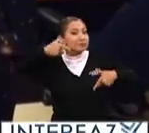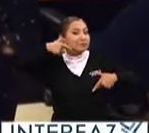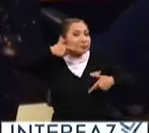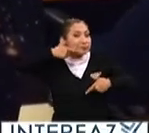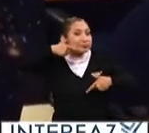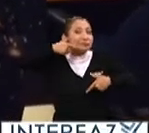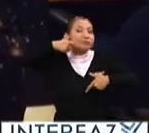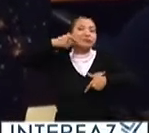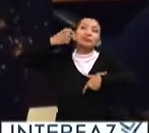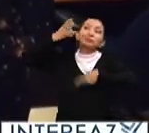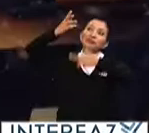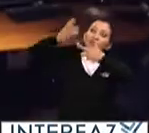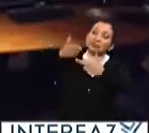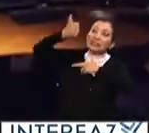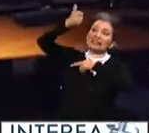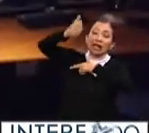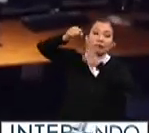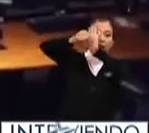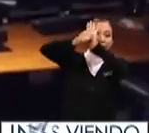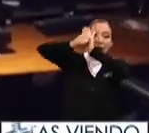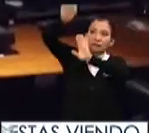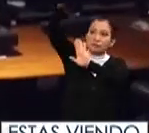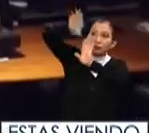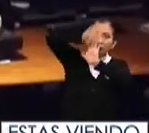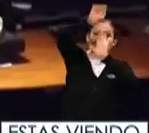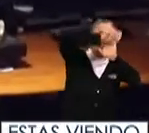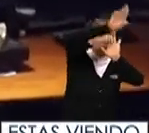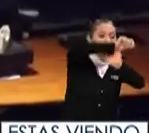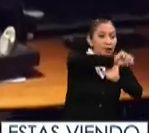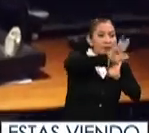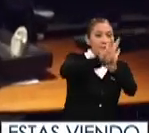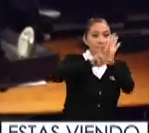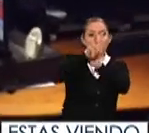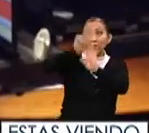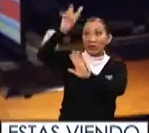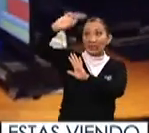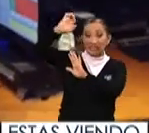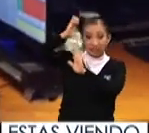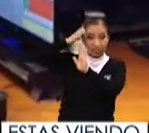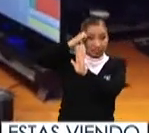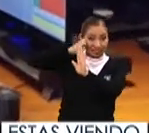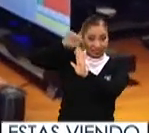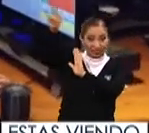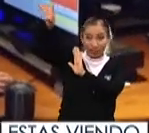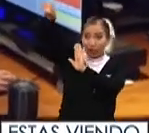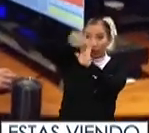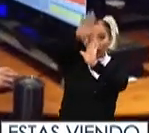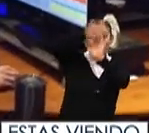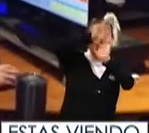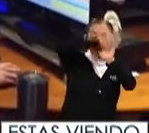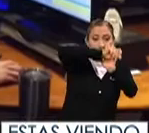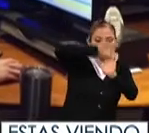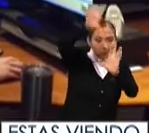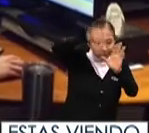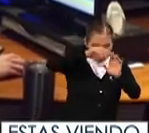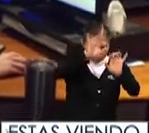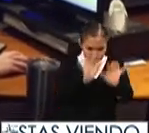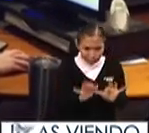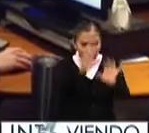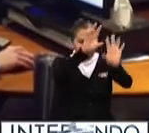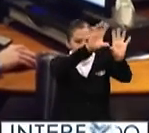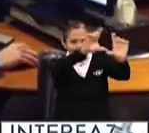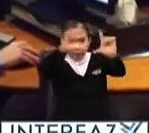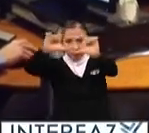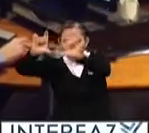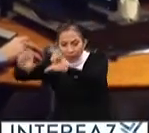reciben las seis señales de video que bajan de la estación espacial y ellos tienen